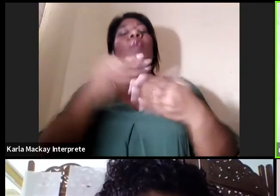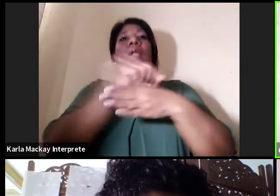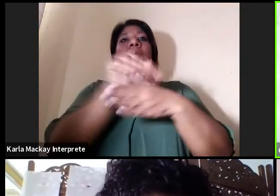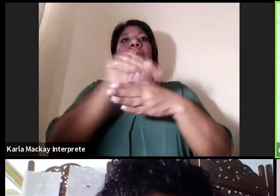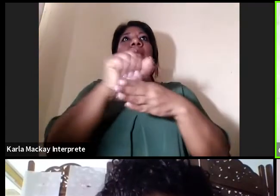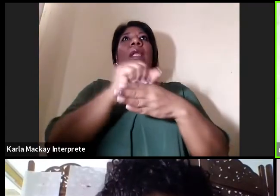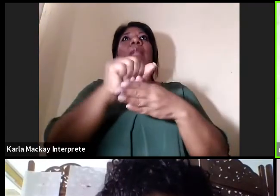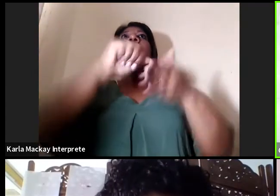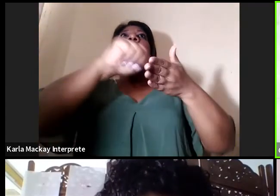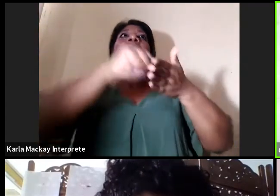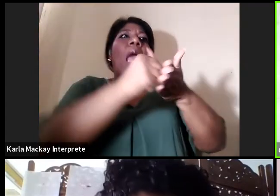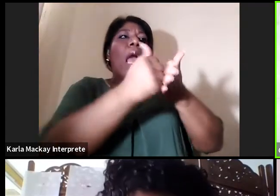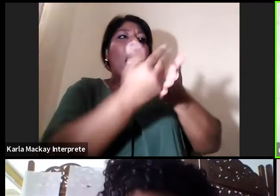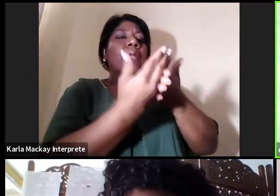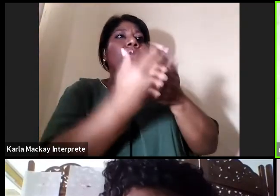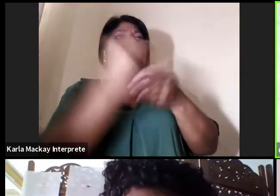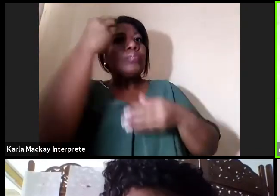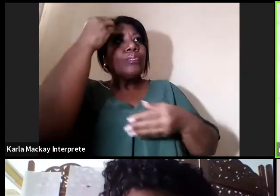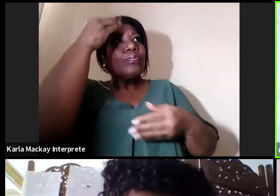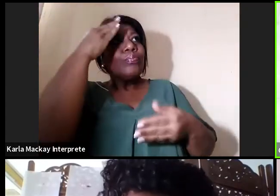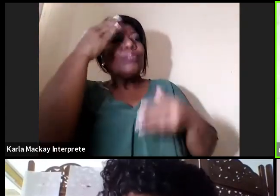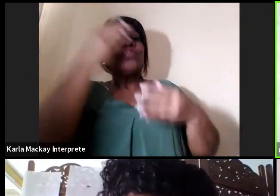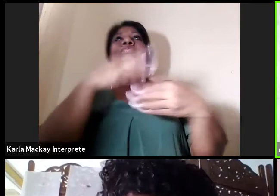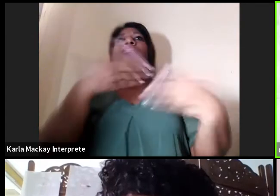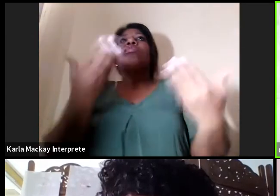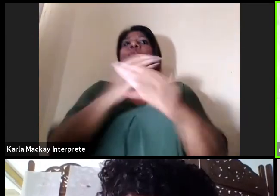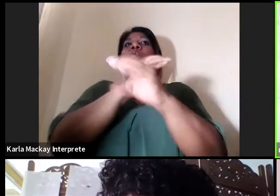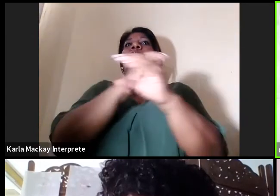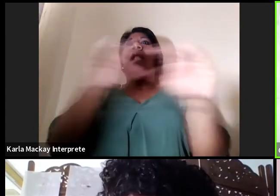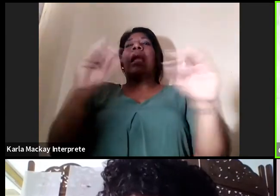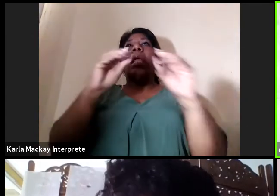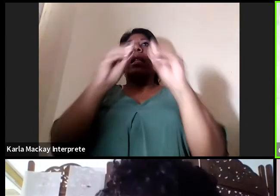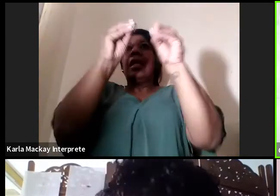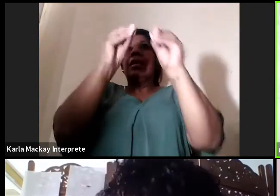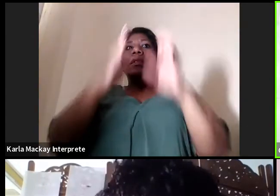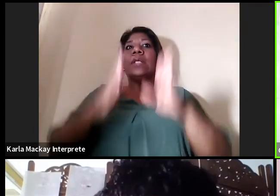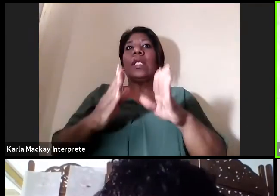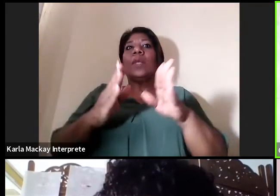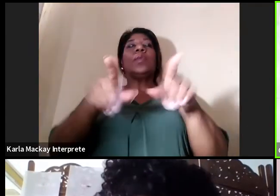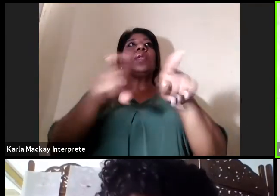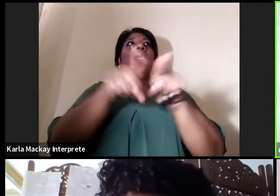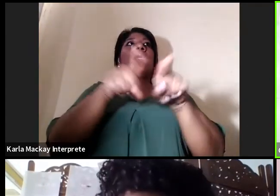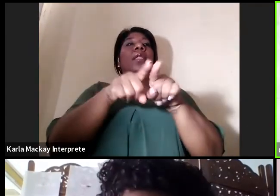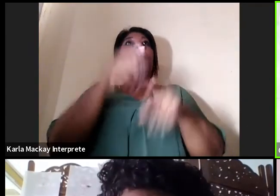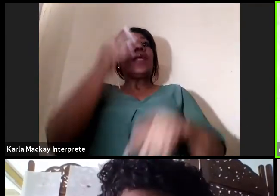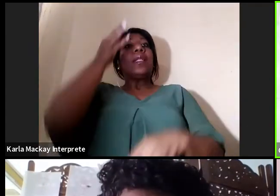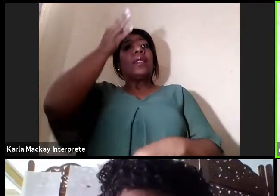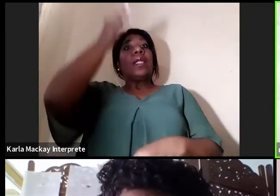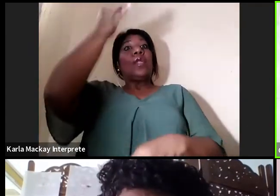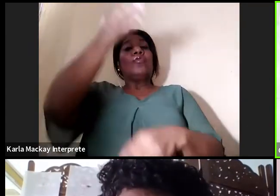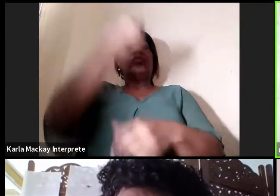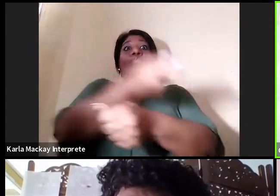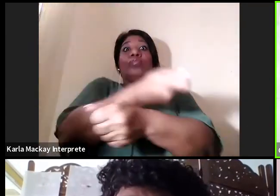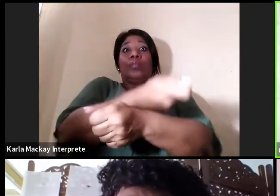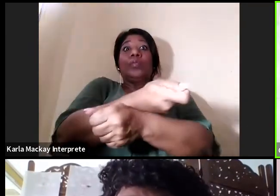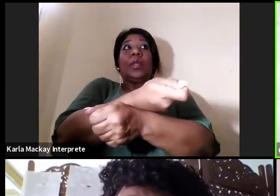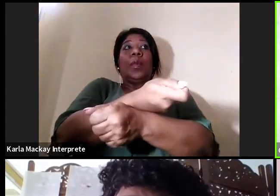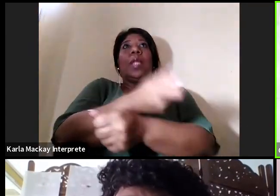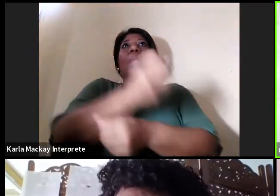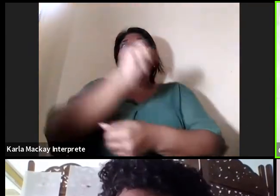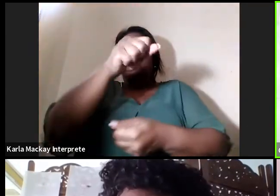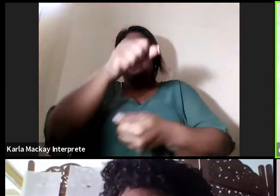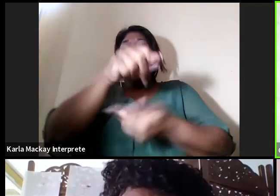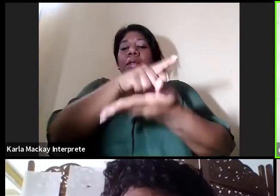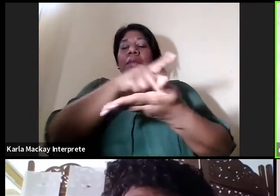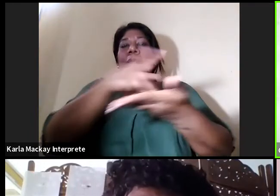los conocimientos, la calidad de nuestros docentes y de nuestros futuros profesionales, lo cual es parte de esos